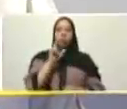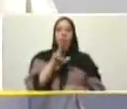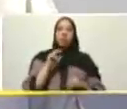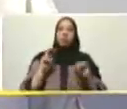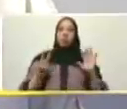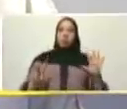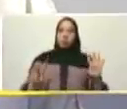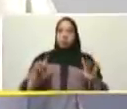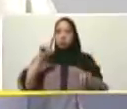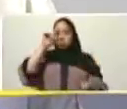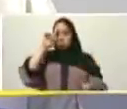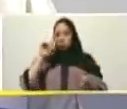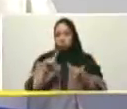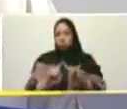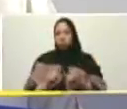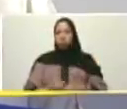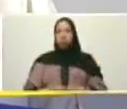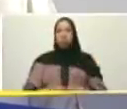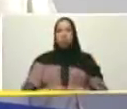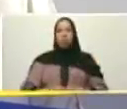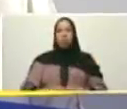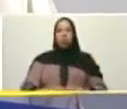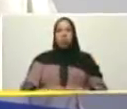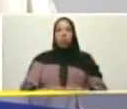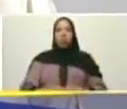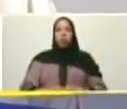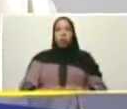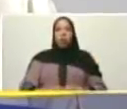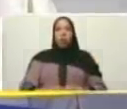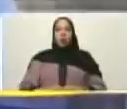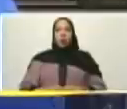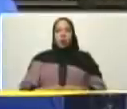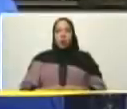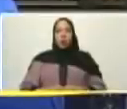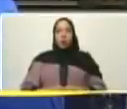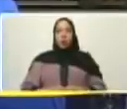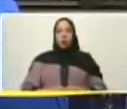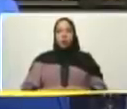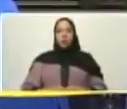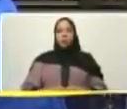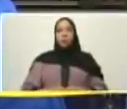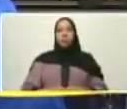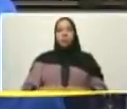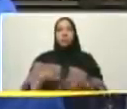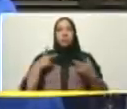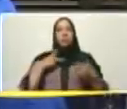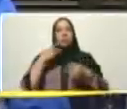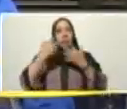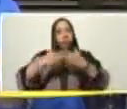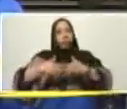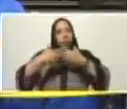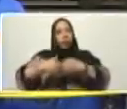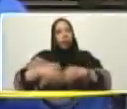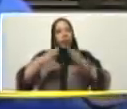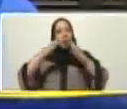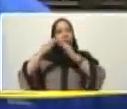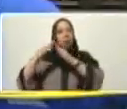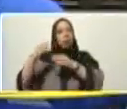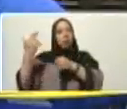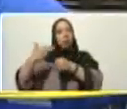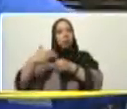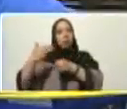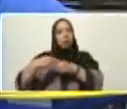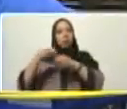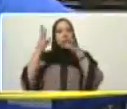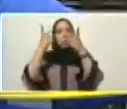aumentamos la capacidad productiva de las industrias de Petro Casa ¿cuántas